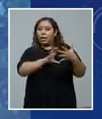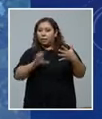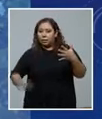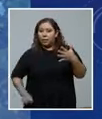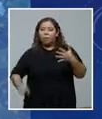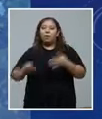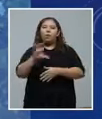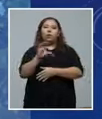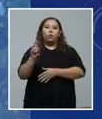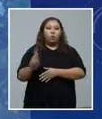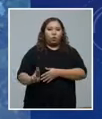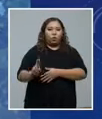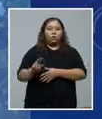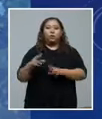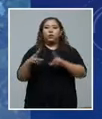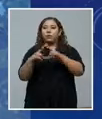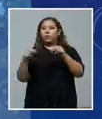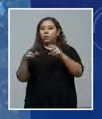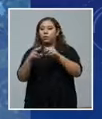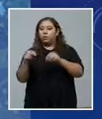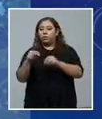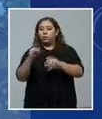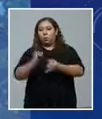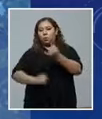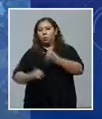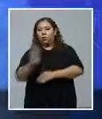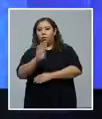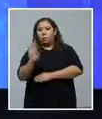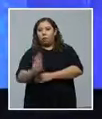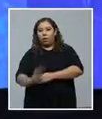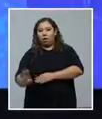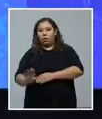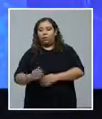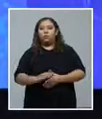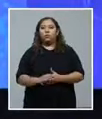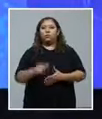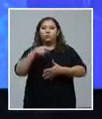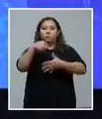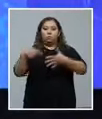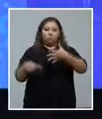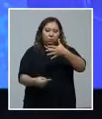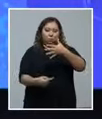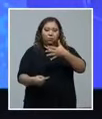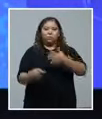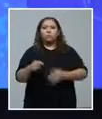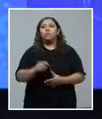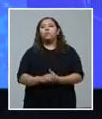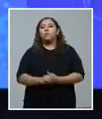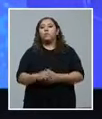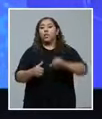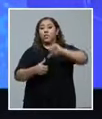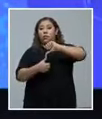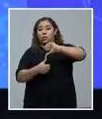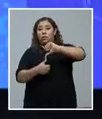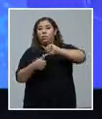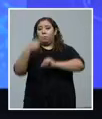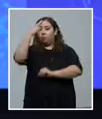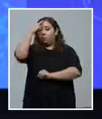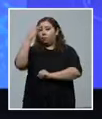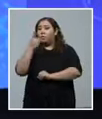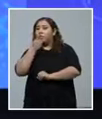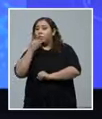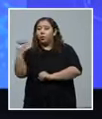Nicaragua y Belice. Así está Centroamérica y República Dominicana. Hoy, 23 de mayo.